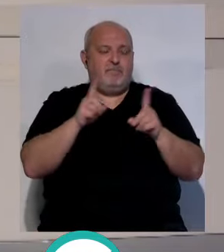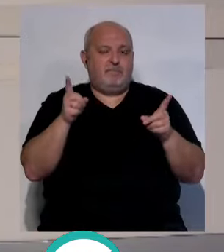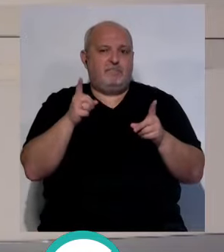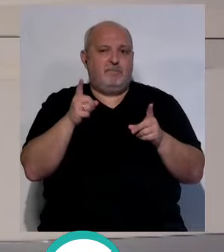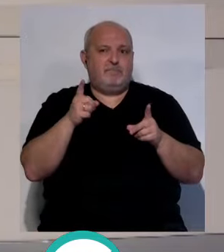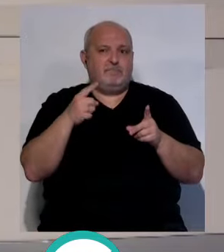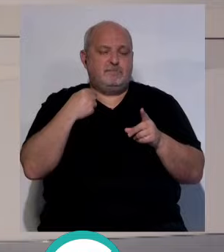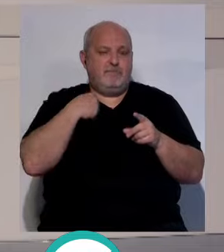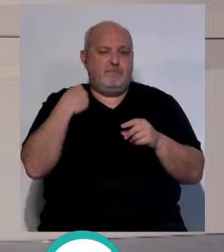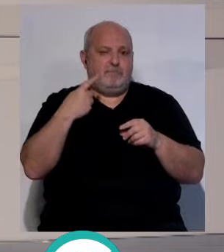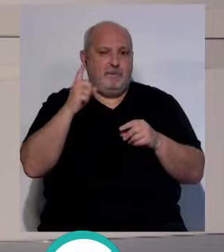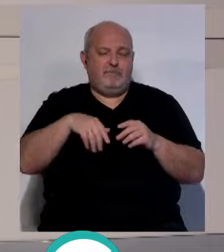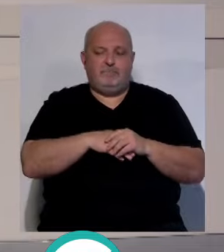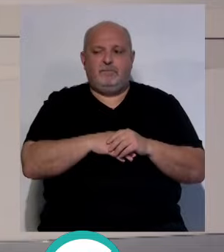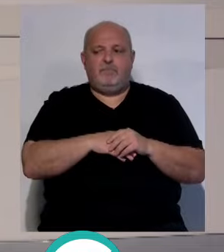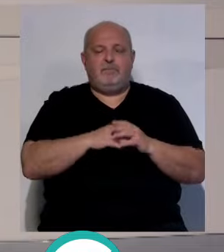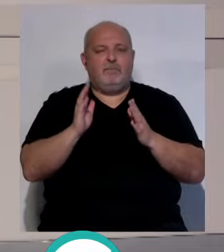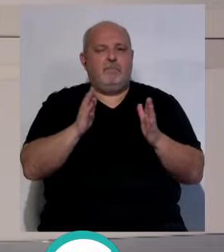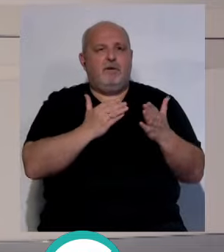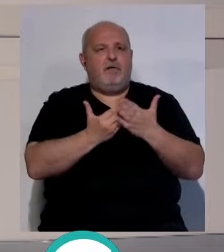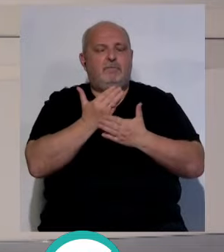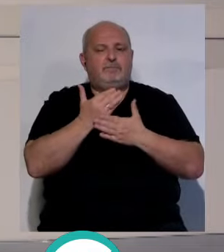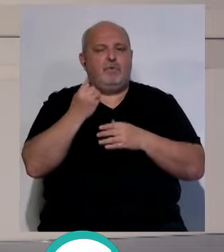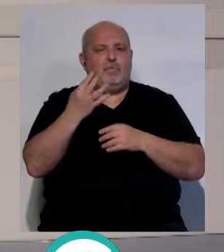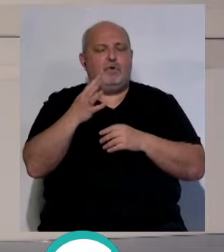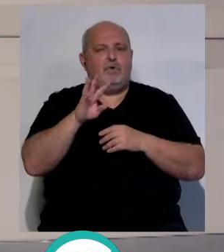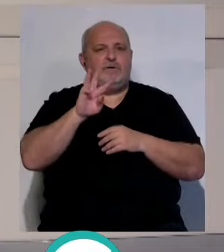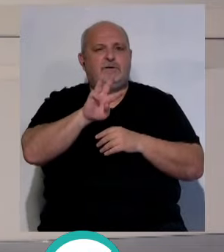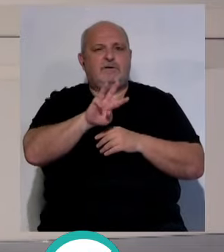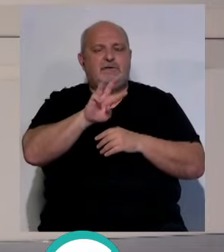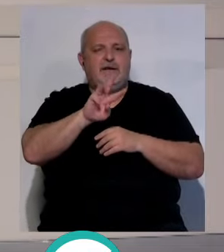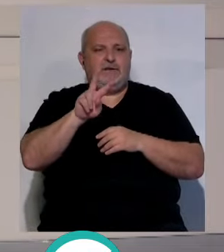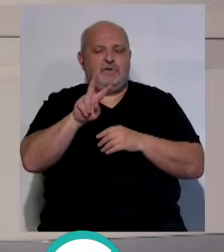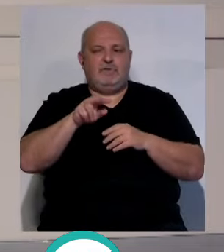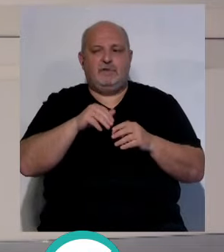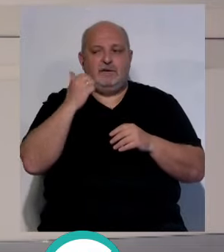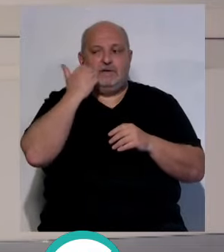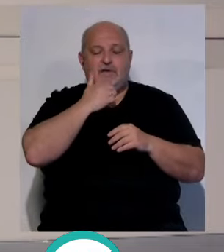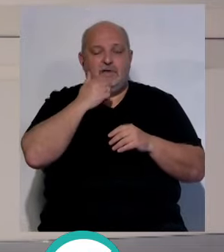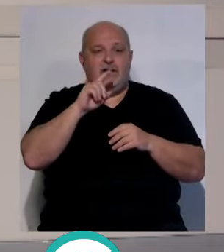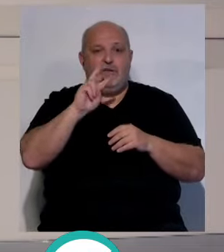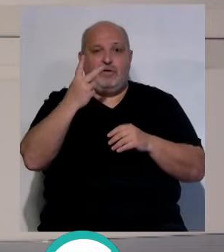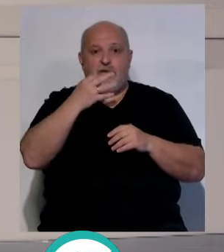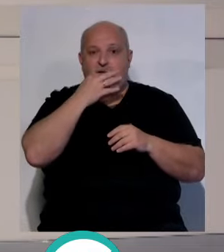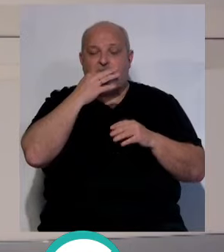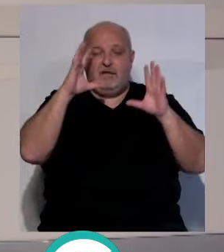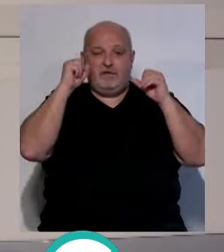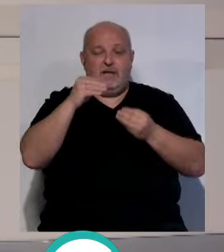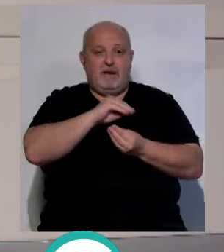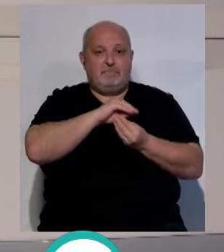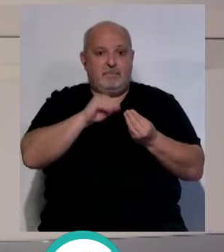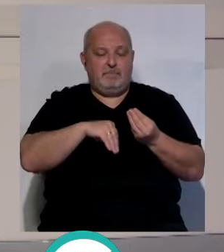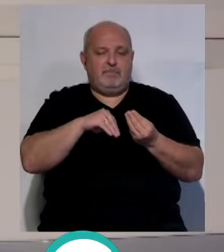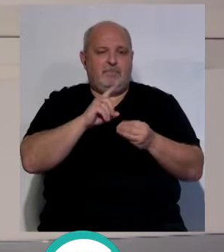perdimos nosotros también. Por cierto, jornada será la número 32. El sábado a las 2 de la tarde, el Celta a las Palmas.